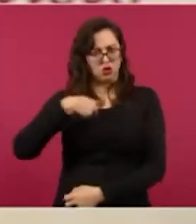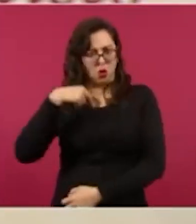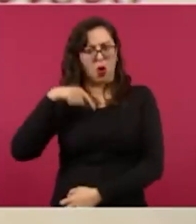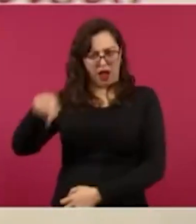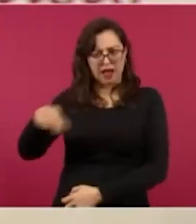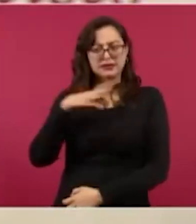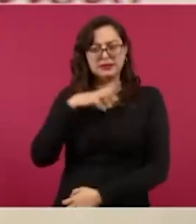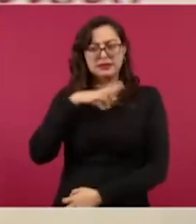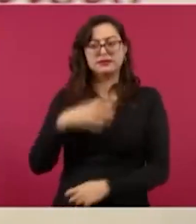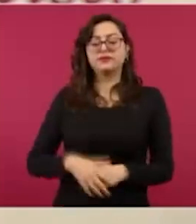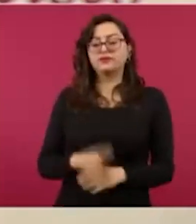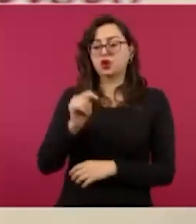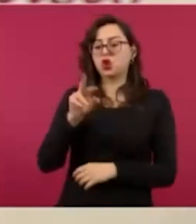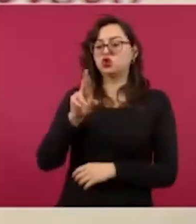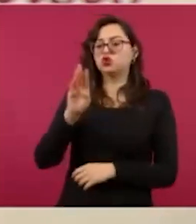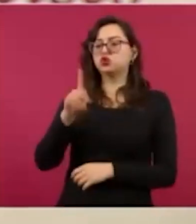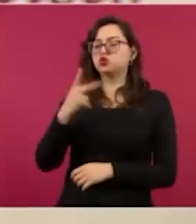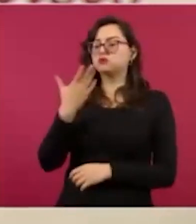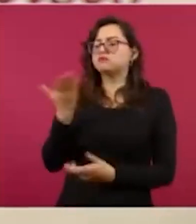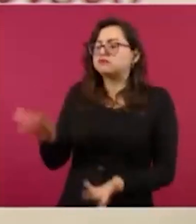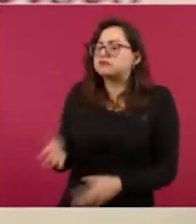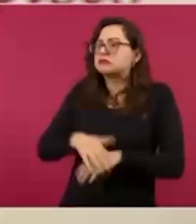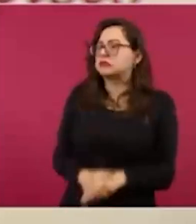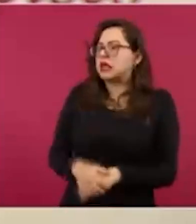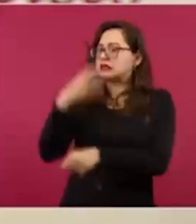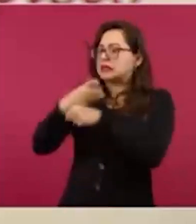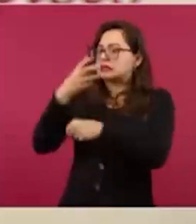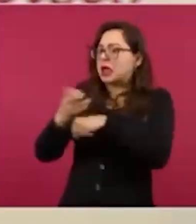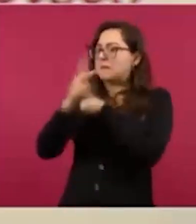calumniado a su gobierno. Finalmente, Bárcena respondió que no es una falta de respeto decir la verdad.